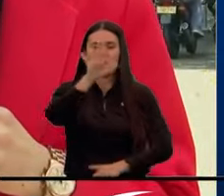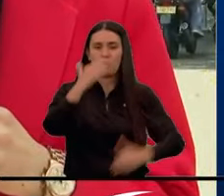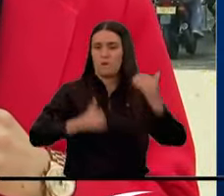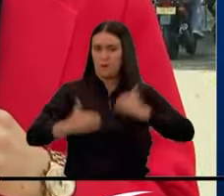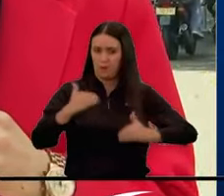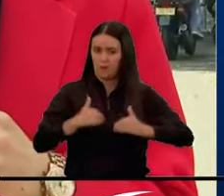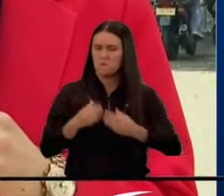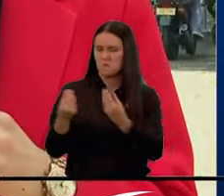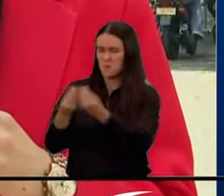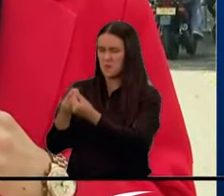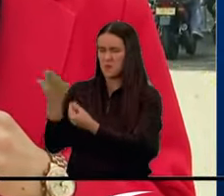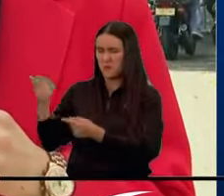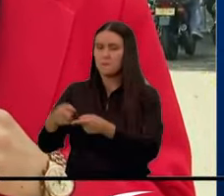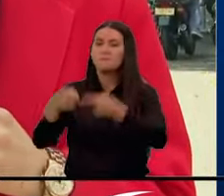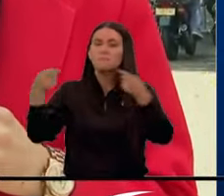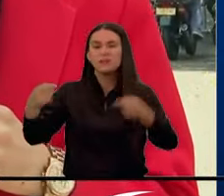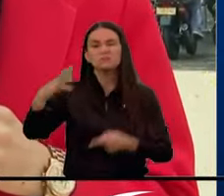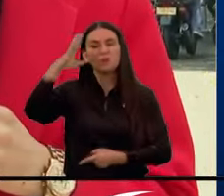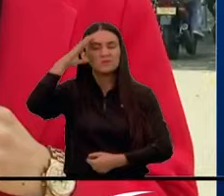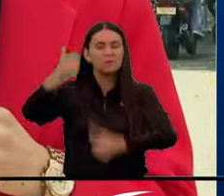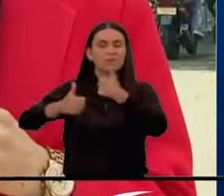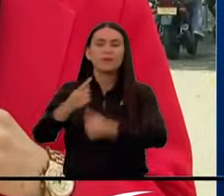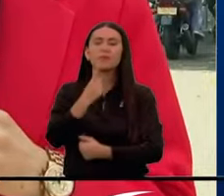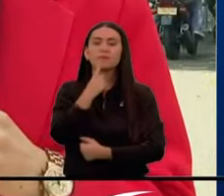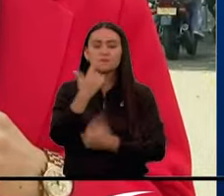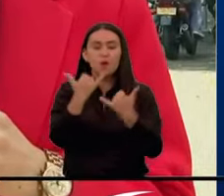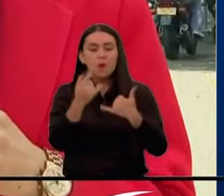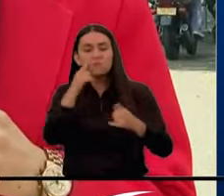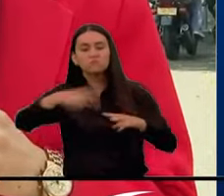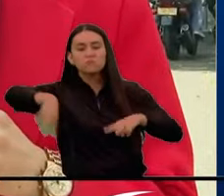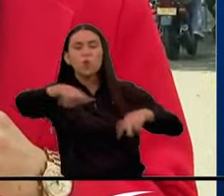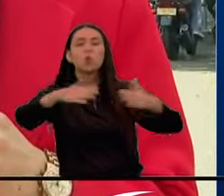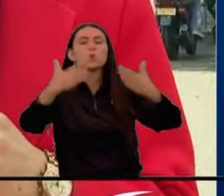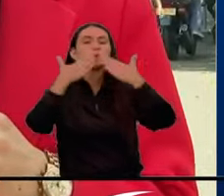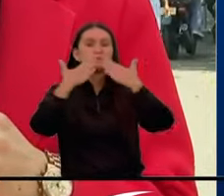Zapata, ¿qué dicen las autoridades y cómo está el panorama en esa zona?